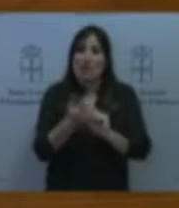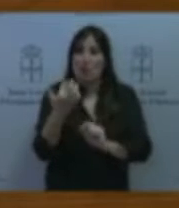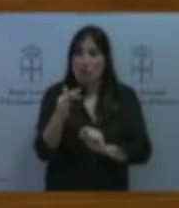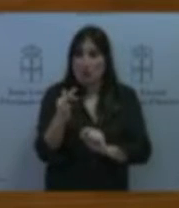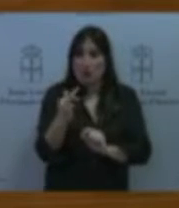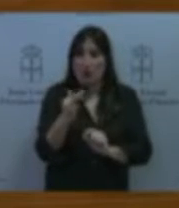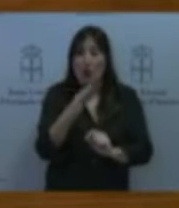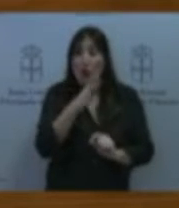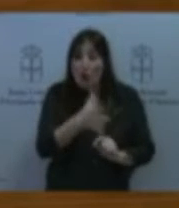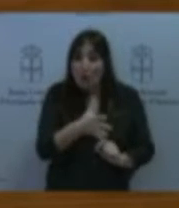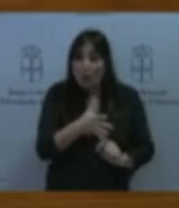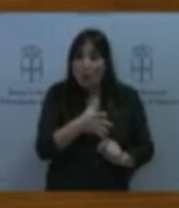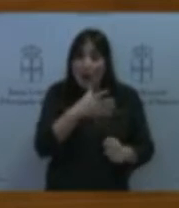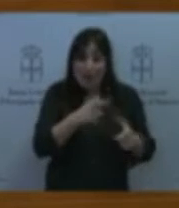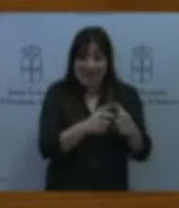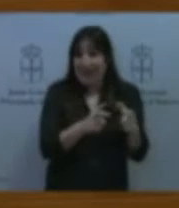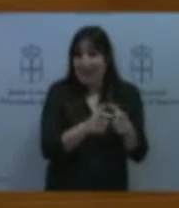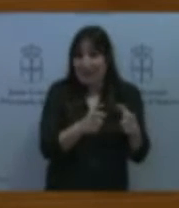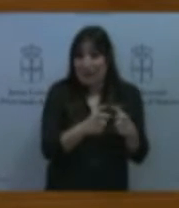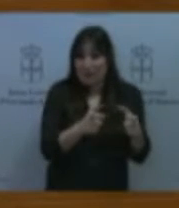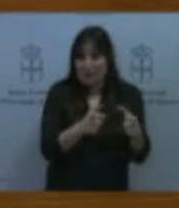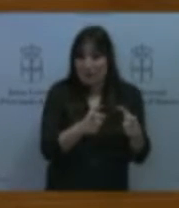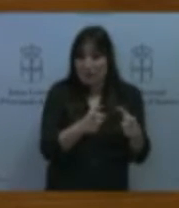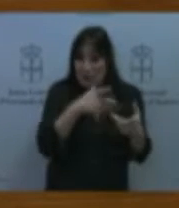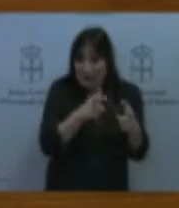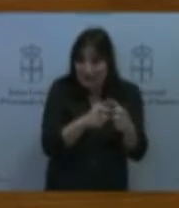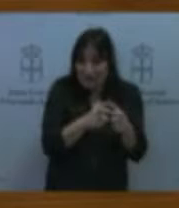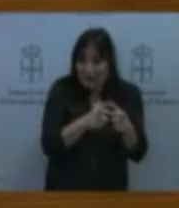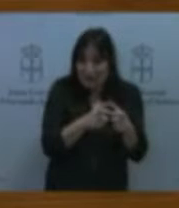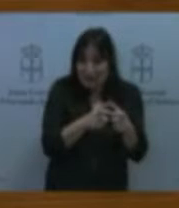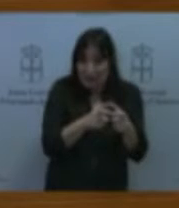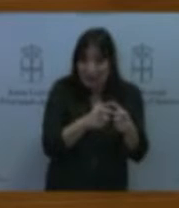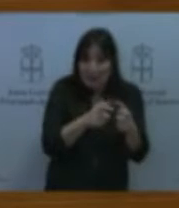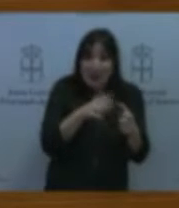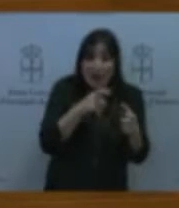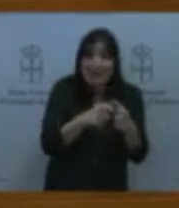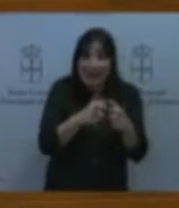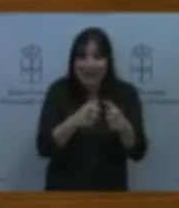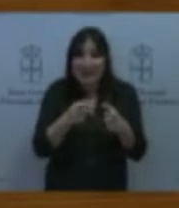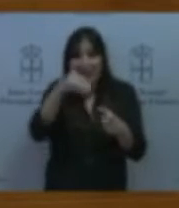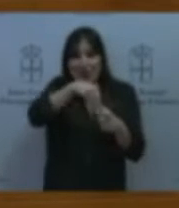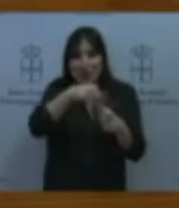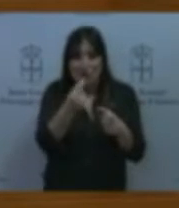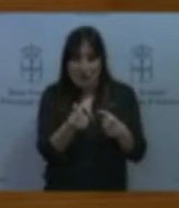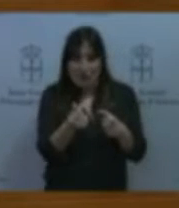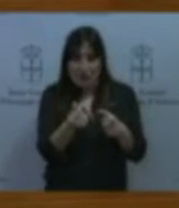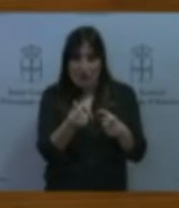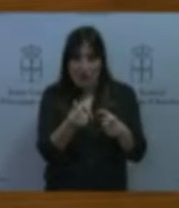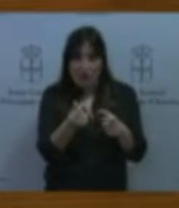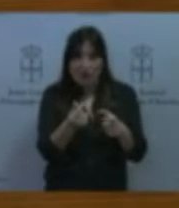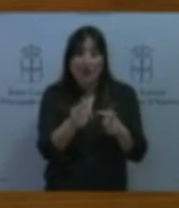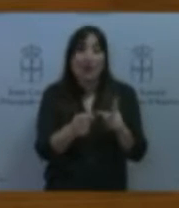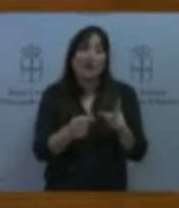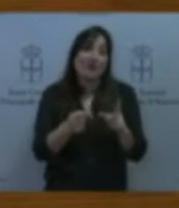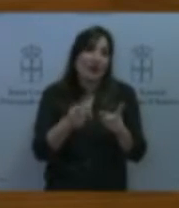vamos a pasar a la tarjeta monedero que finalizará con la idea de la caducidad del bono